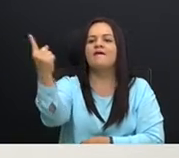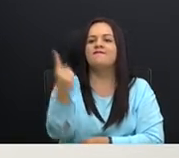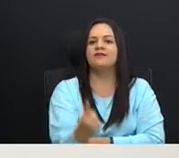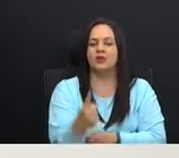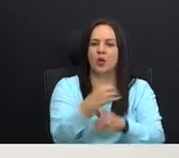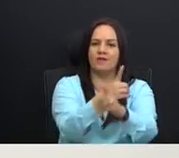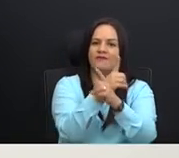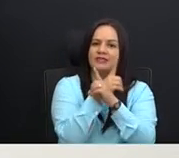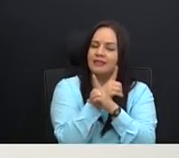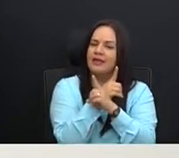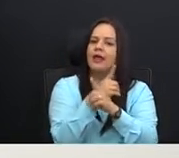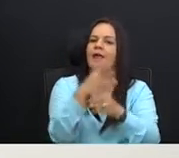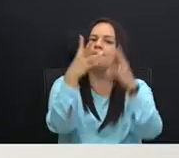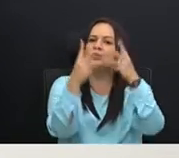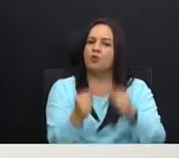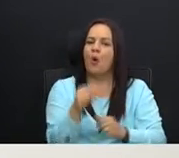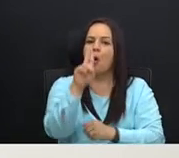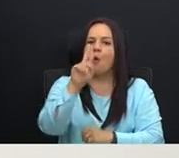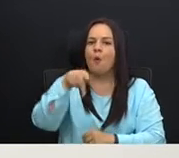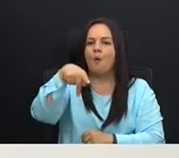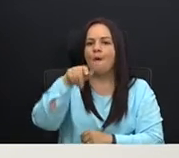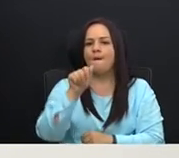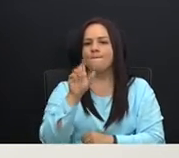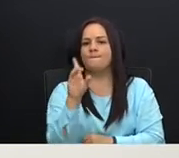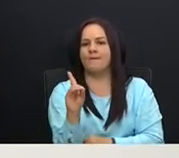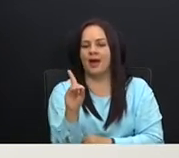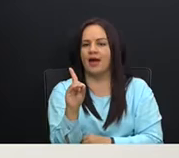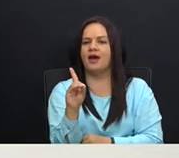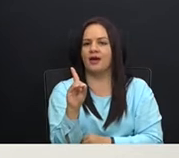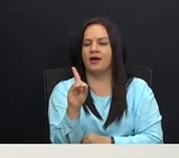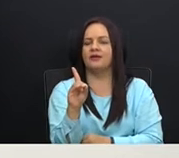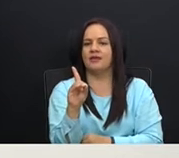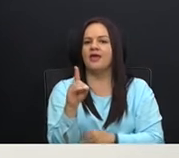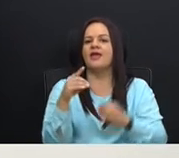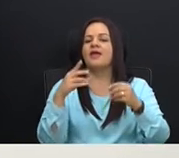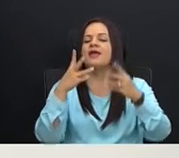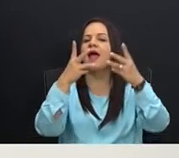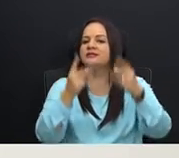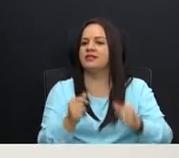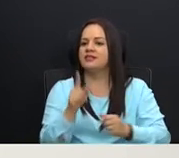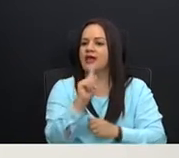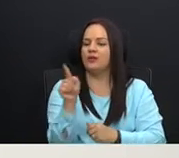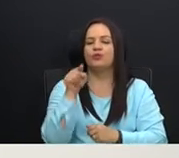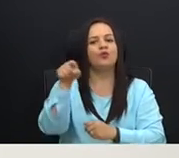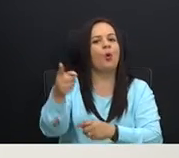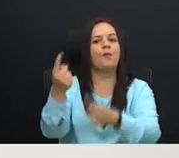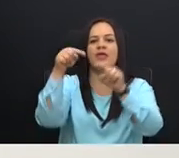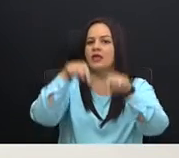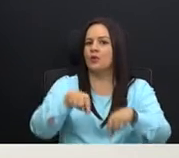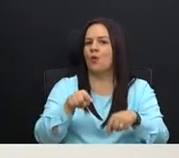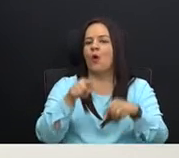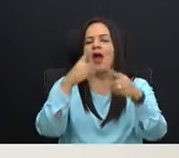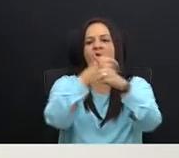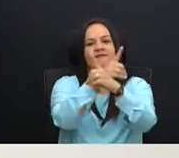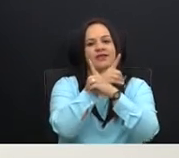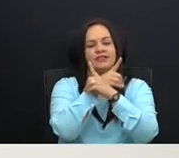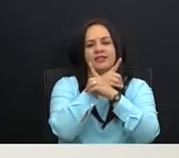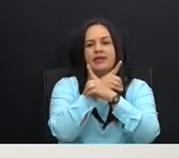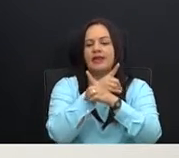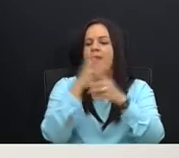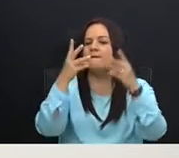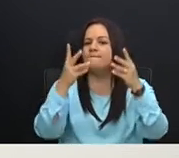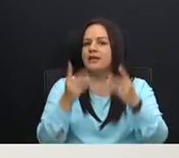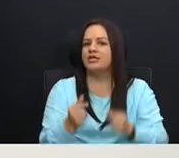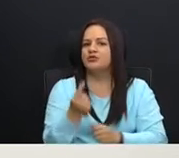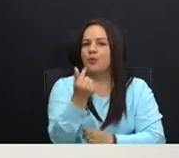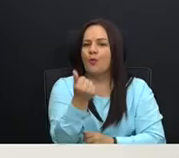upat, en hacendarios. Usted no vino a defender, ningún presupuesto, equipo. lo que quiero decirle, lo que